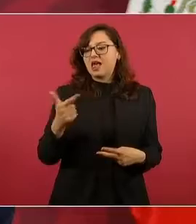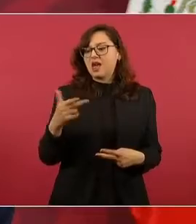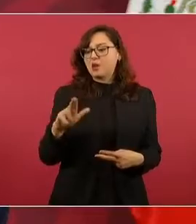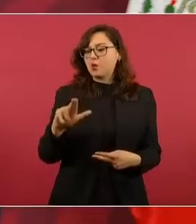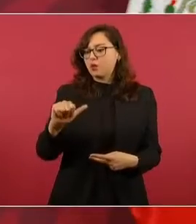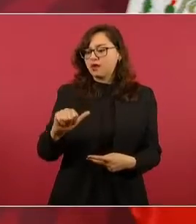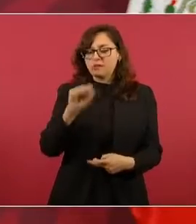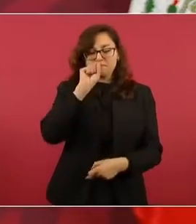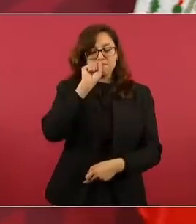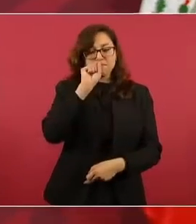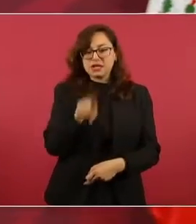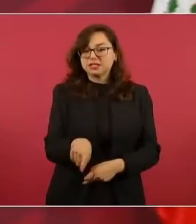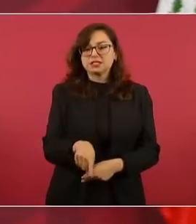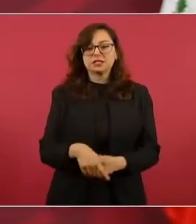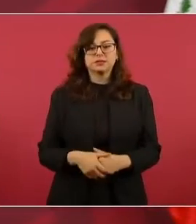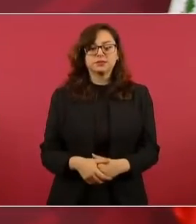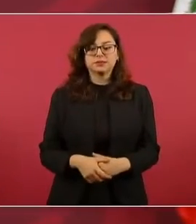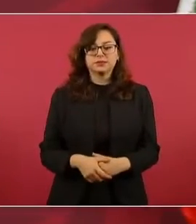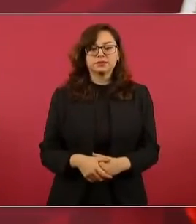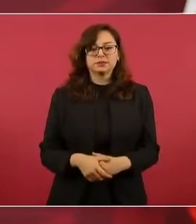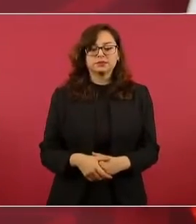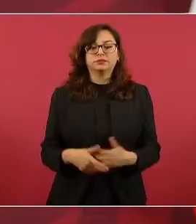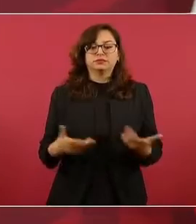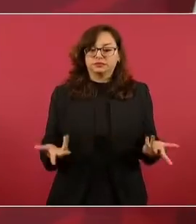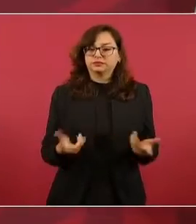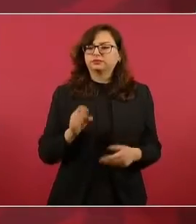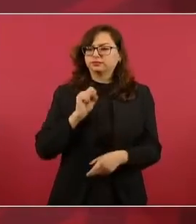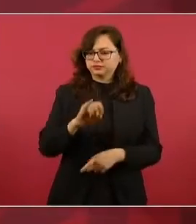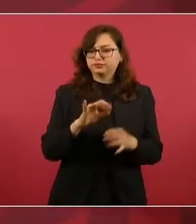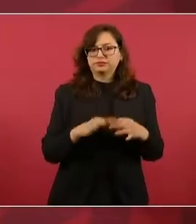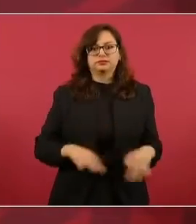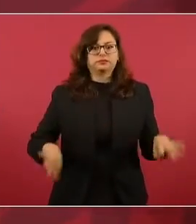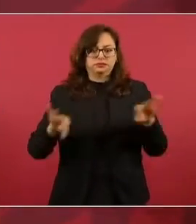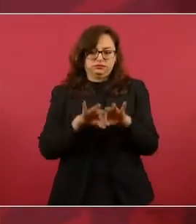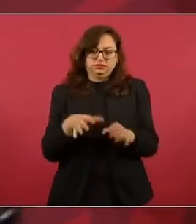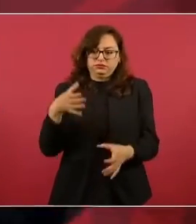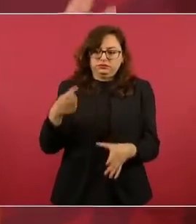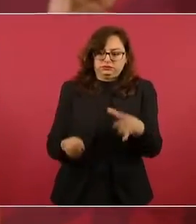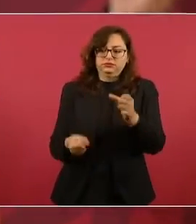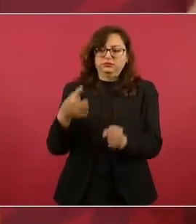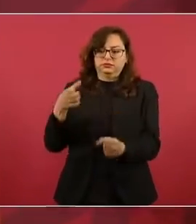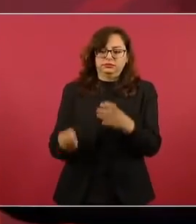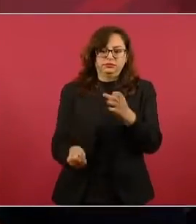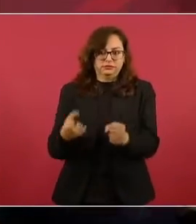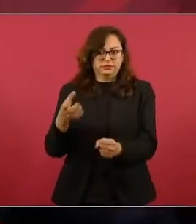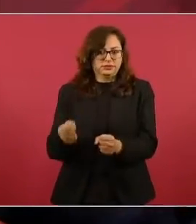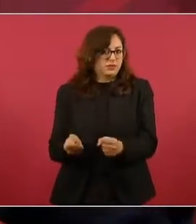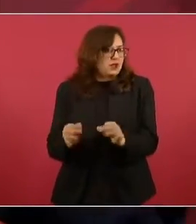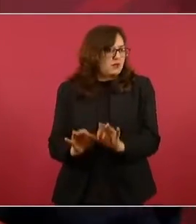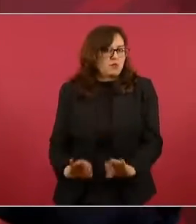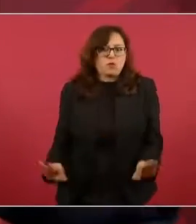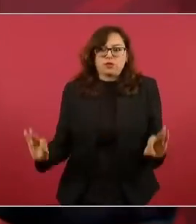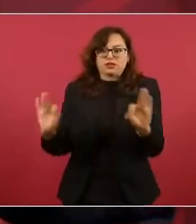Es muy importante la producción de la leche, pero todos saben